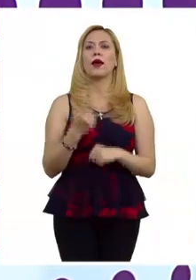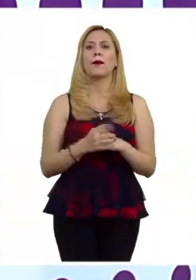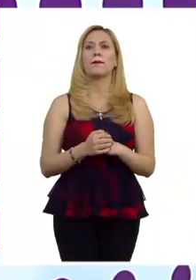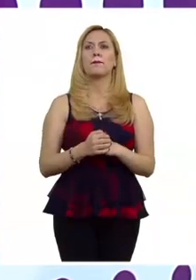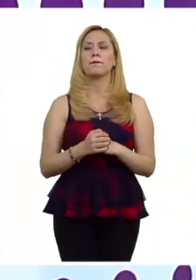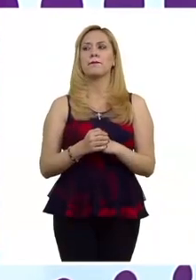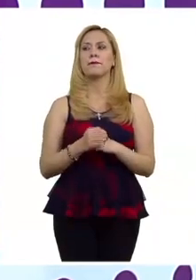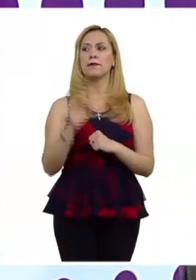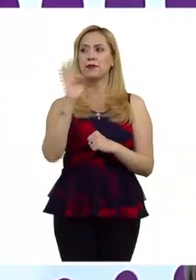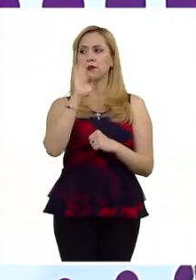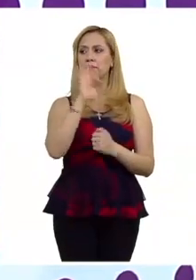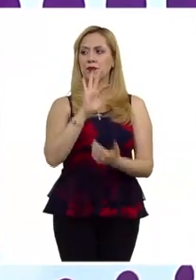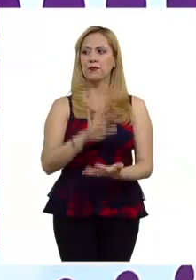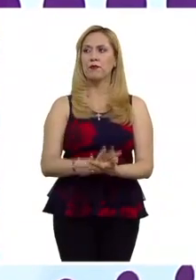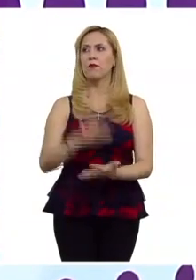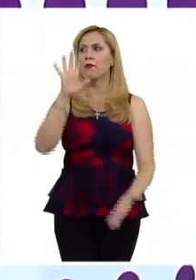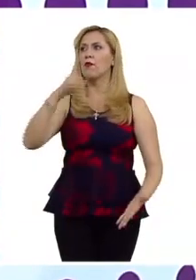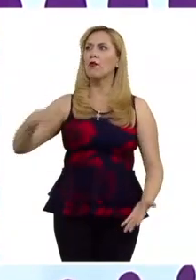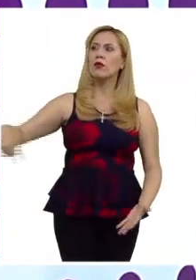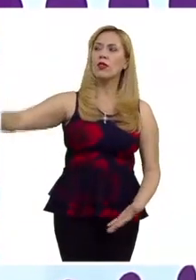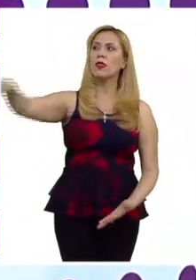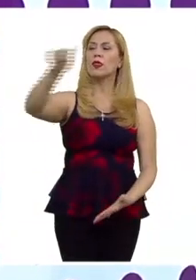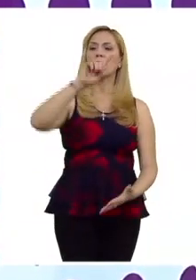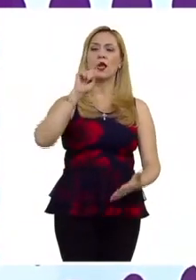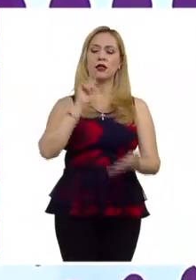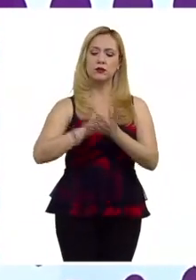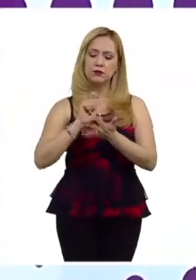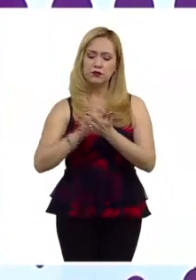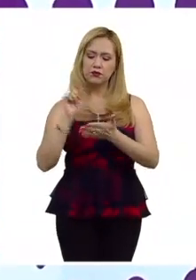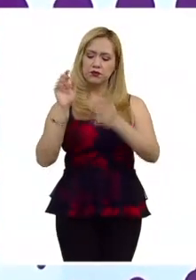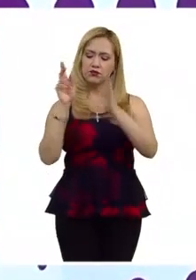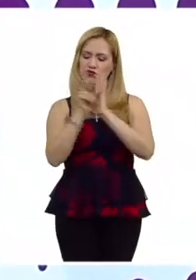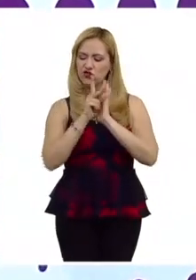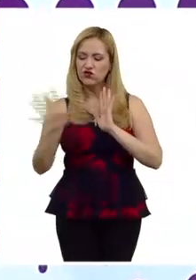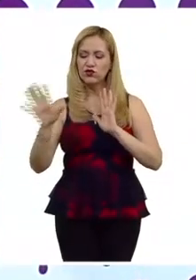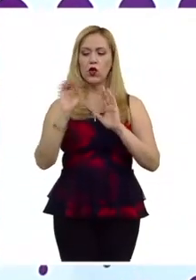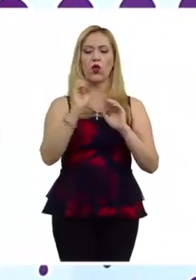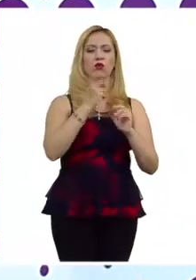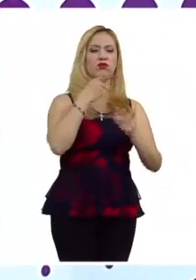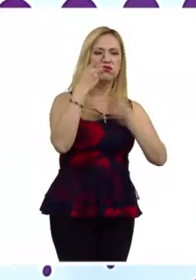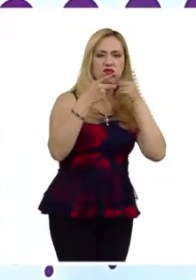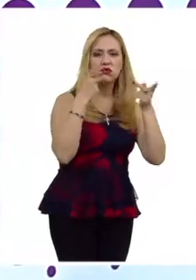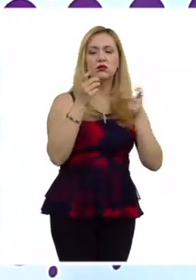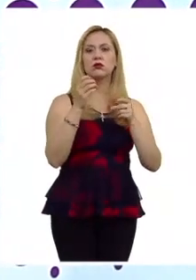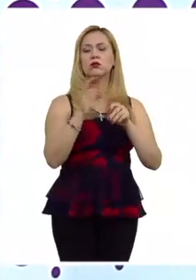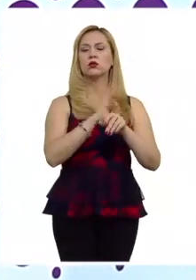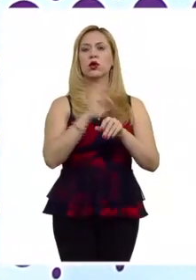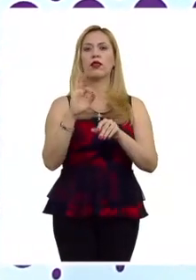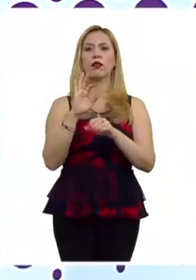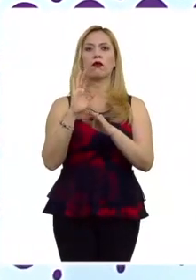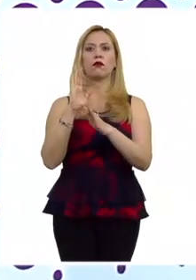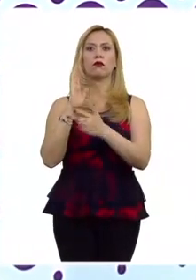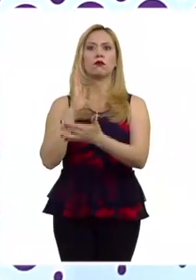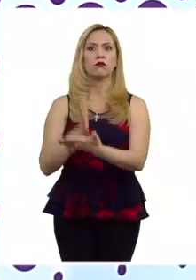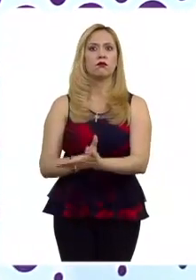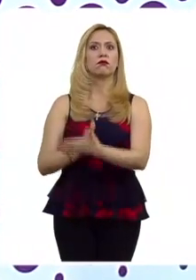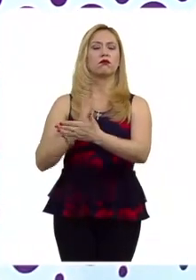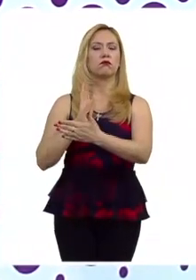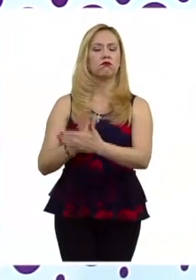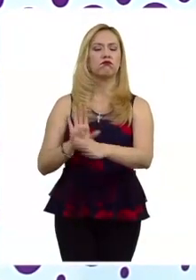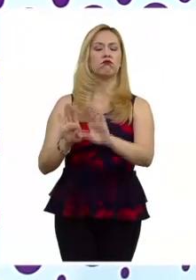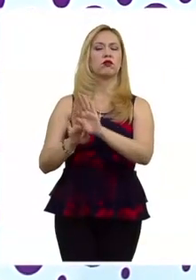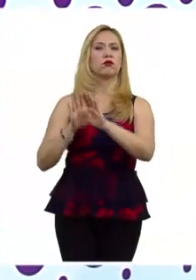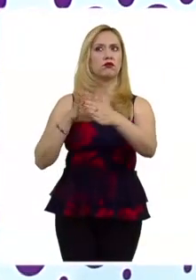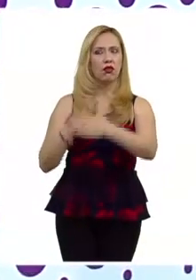la gran mayoría de los discursos puede tener un efecto inhibitorio el hecho de que se pueda utilizar el